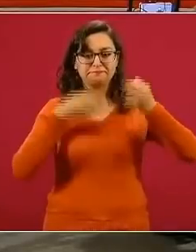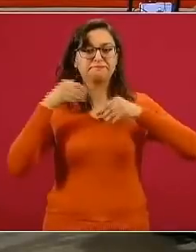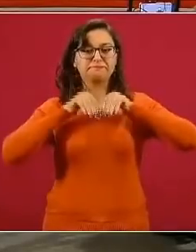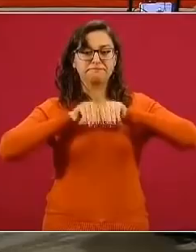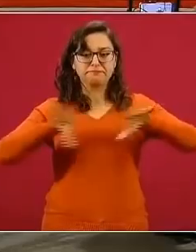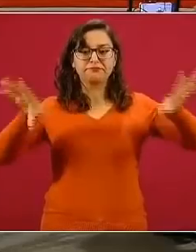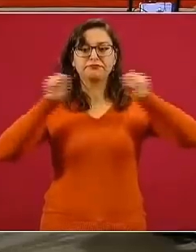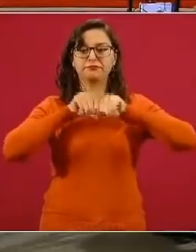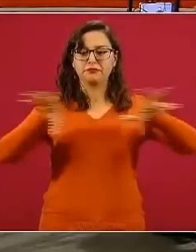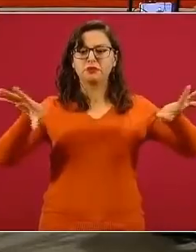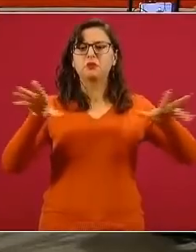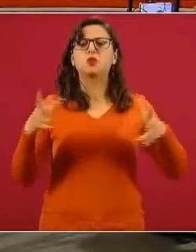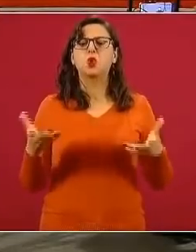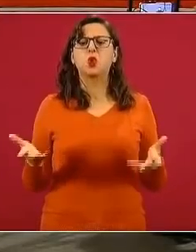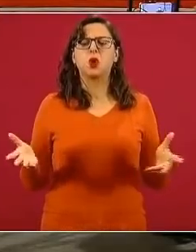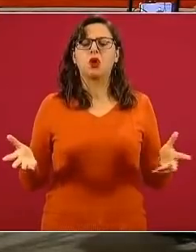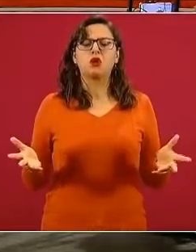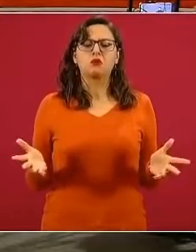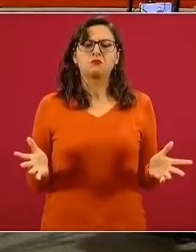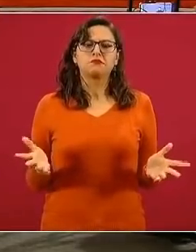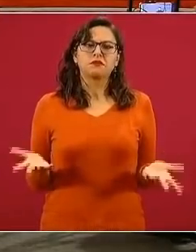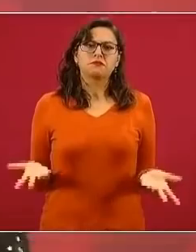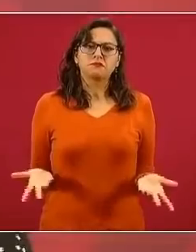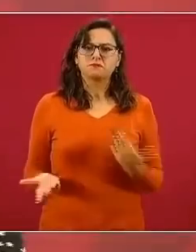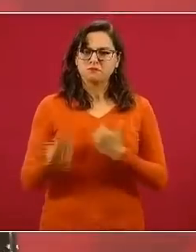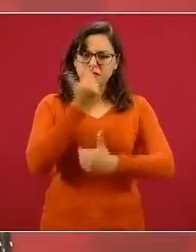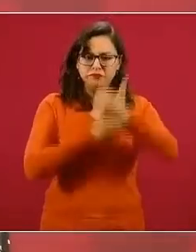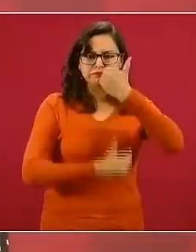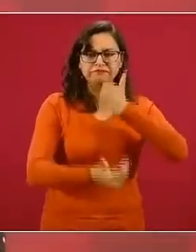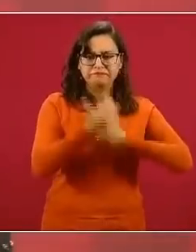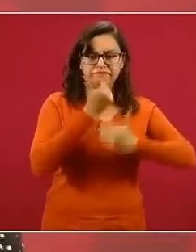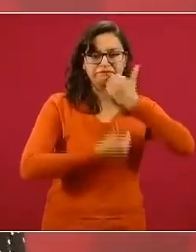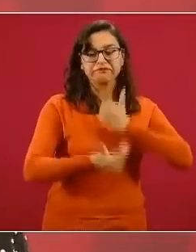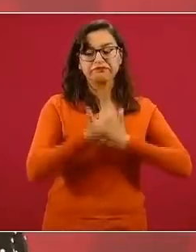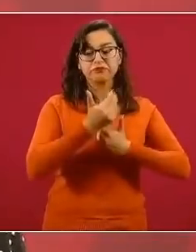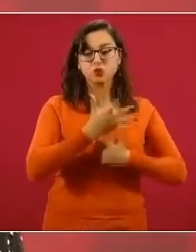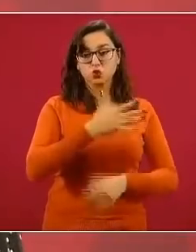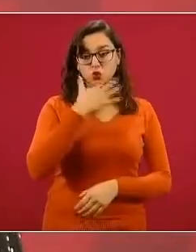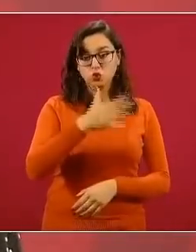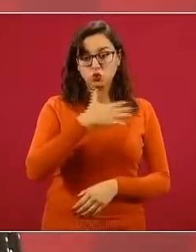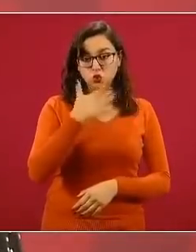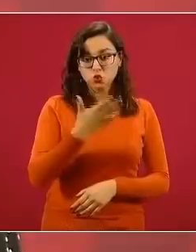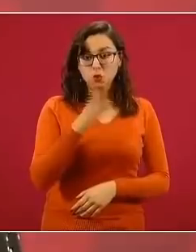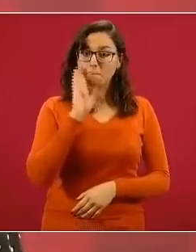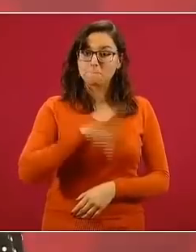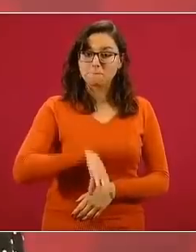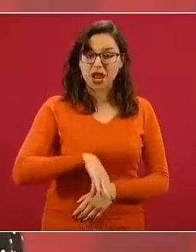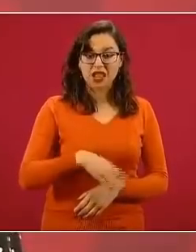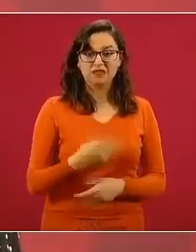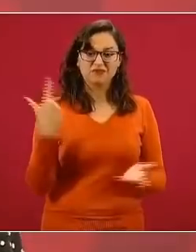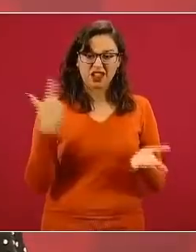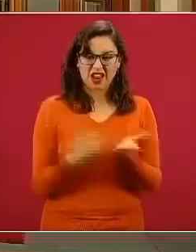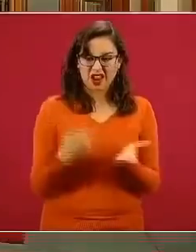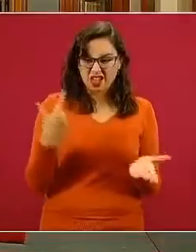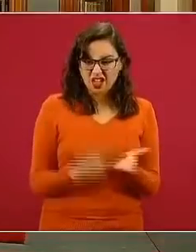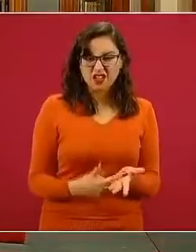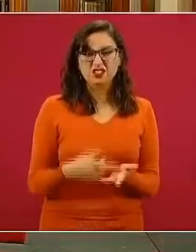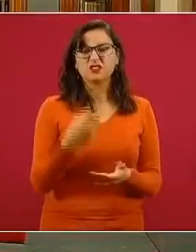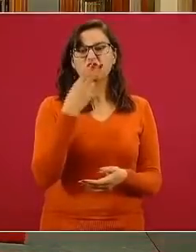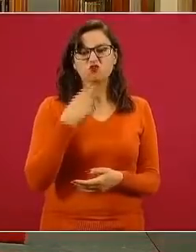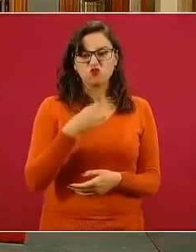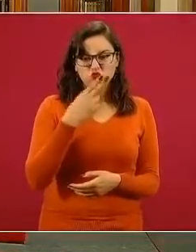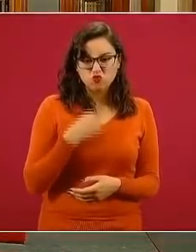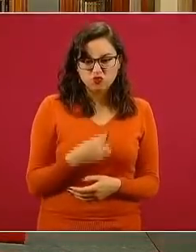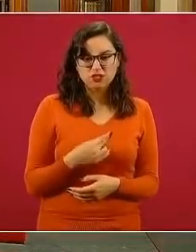promovido el consumo de alimentos saturados en grasas, en